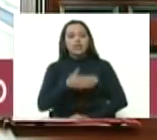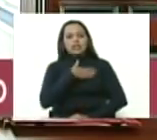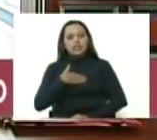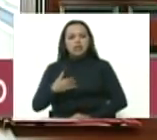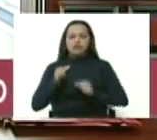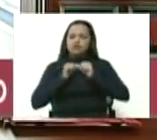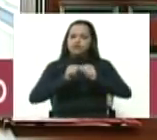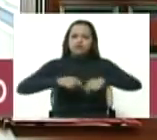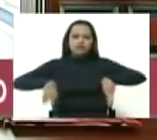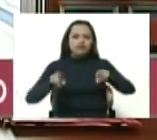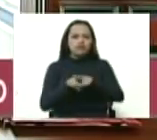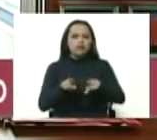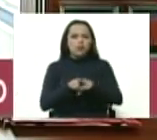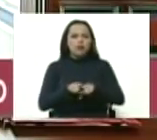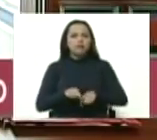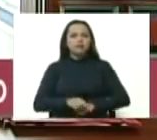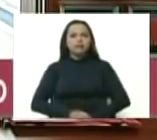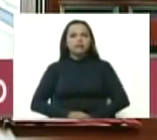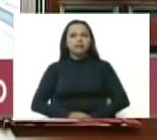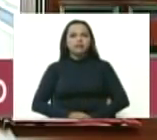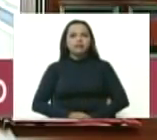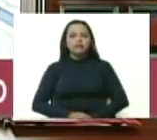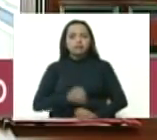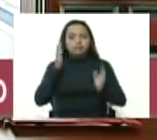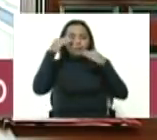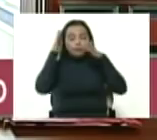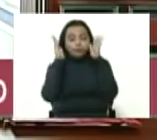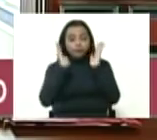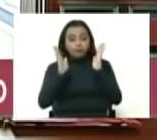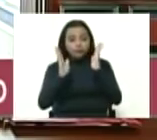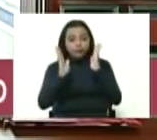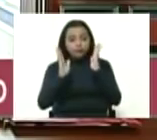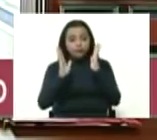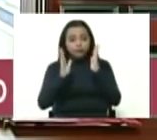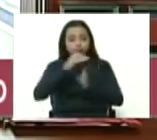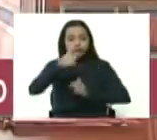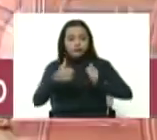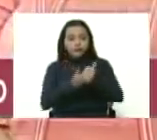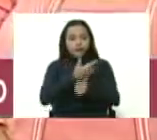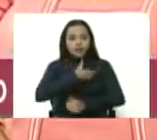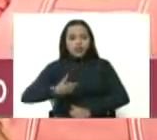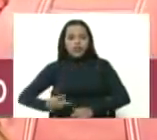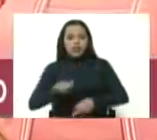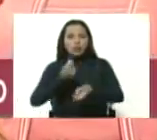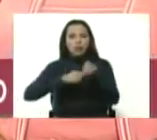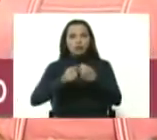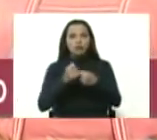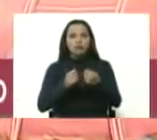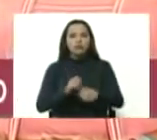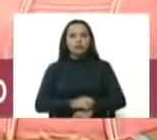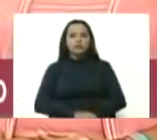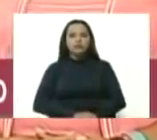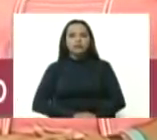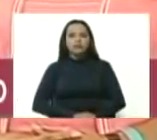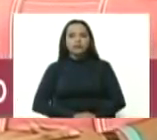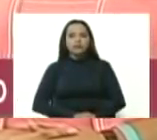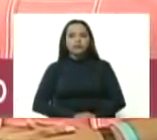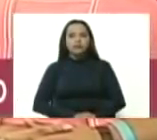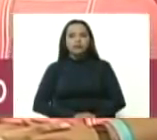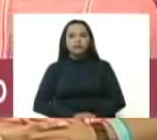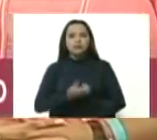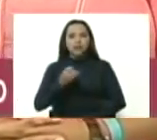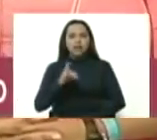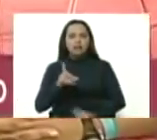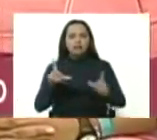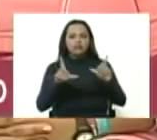siendo así. Escúcheme bien, señor vicepresidente. De economía. ¿Qué pasó con esa pantalla,